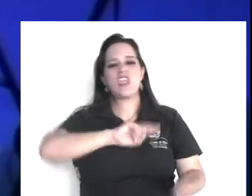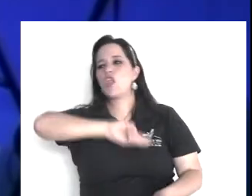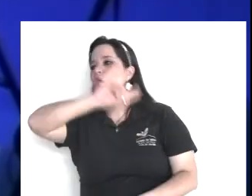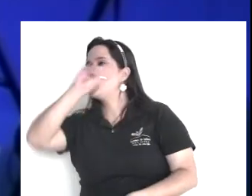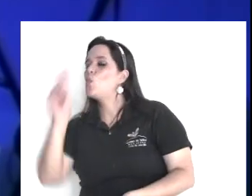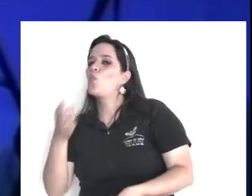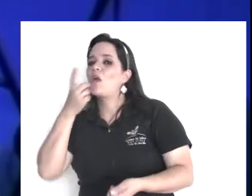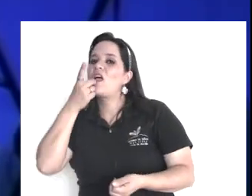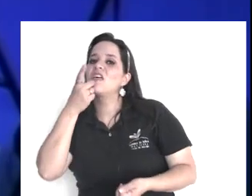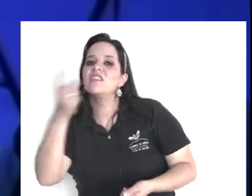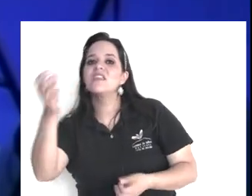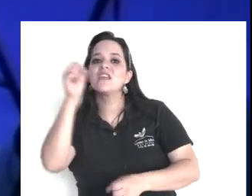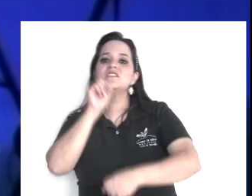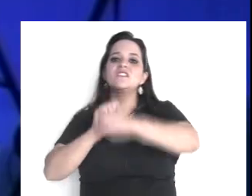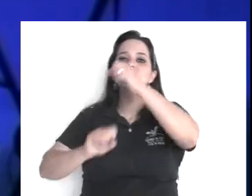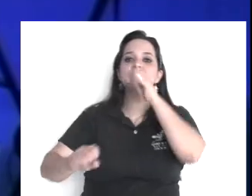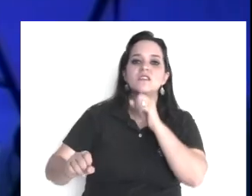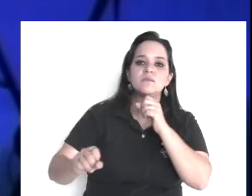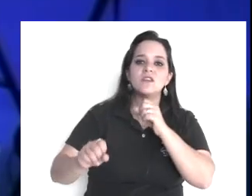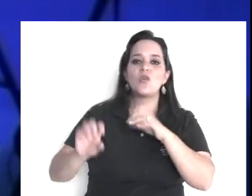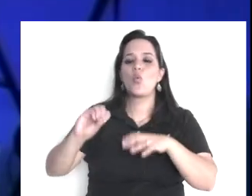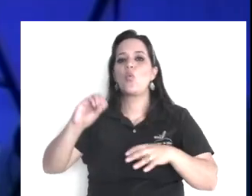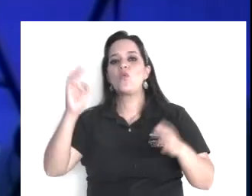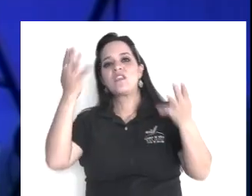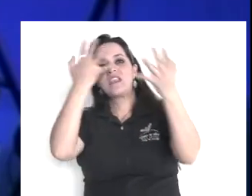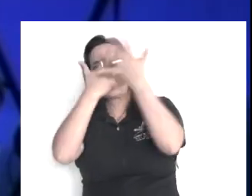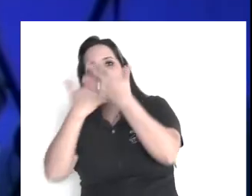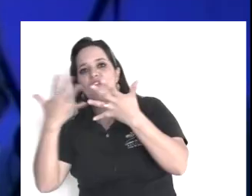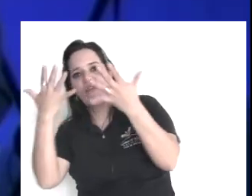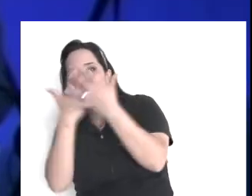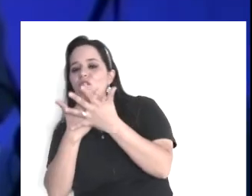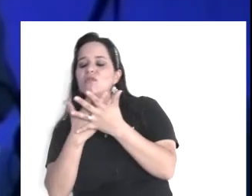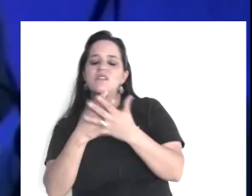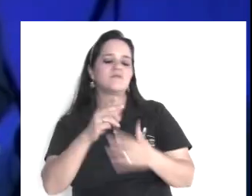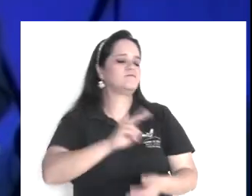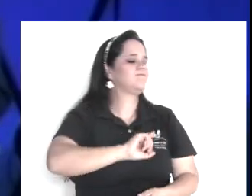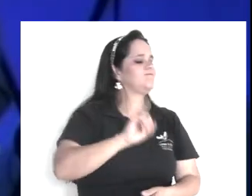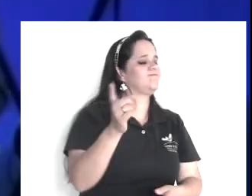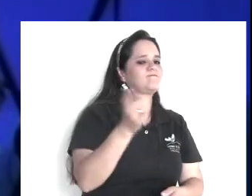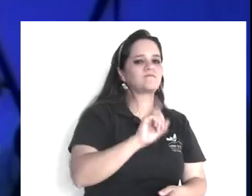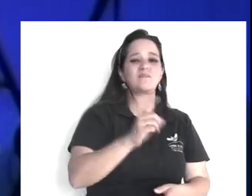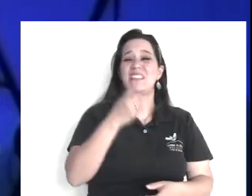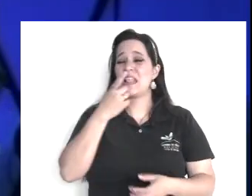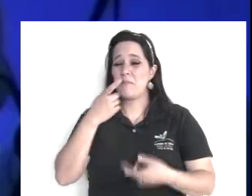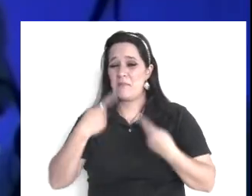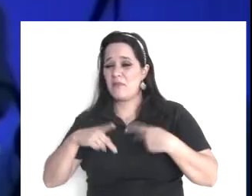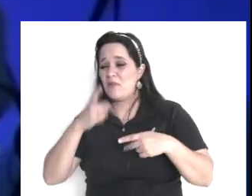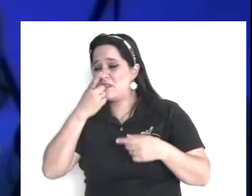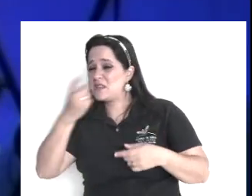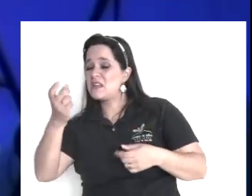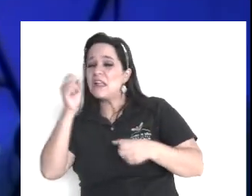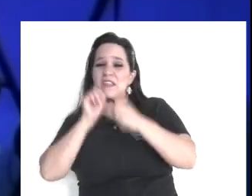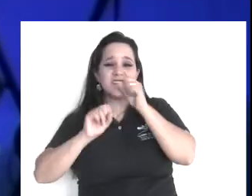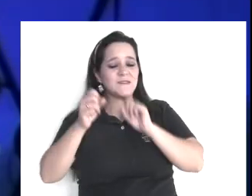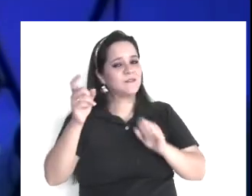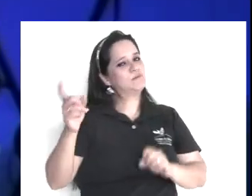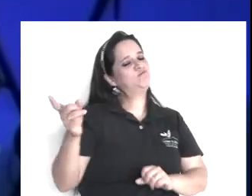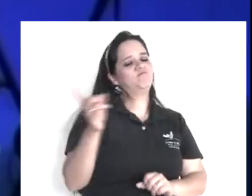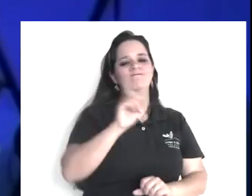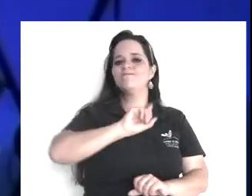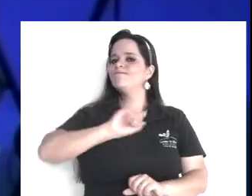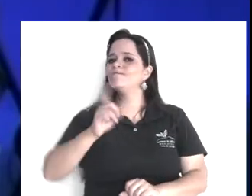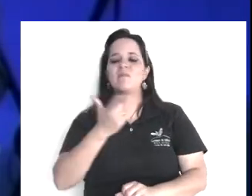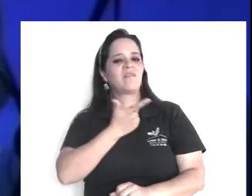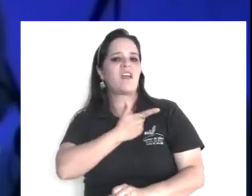de nadie, que no participes, en chismes, ni calumnias, y que no se unan, con nadie, para condenar,